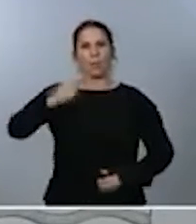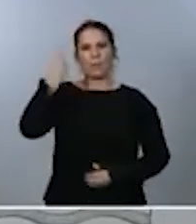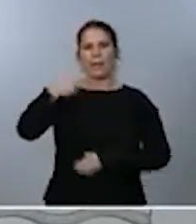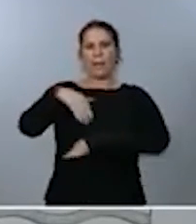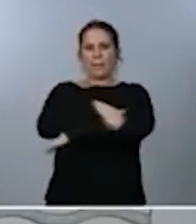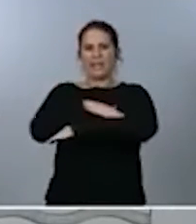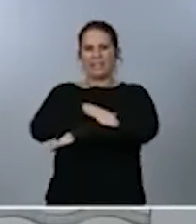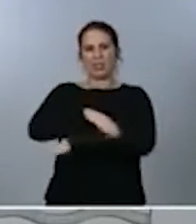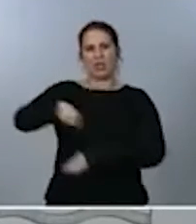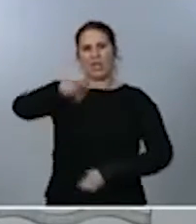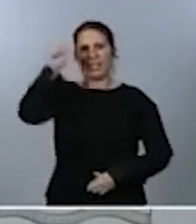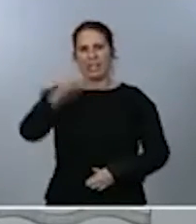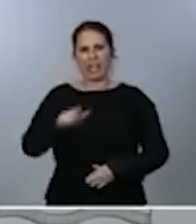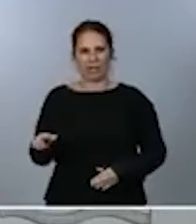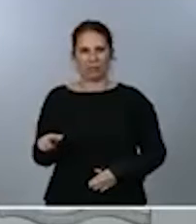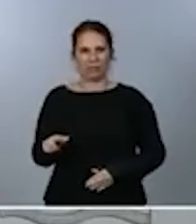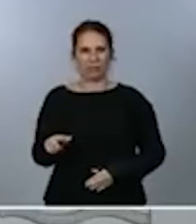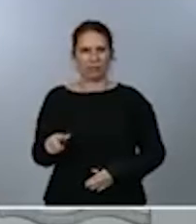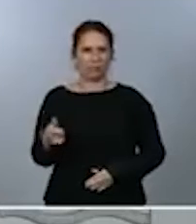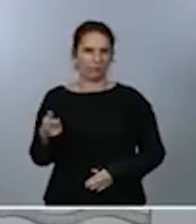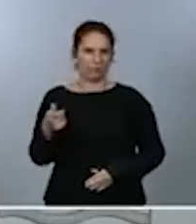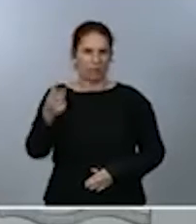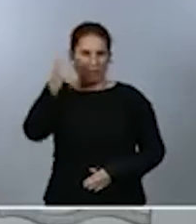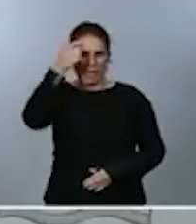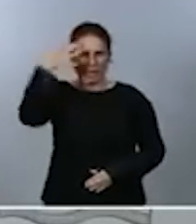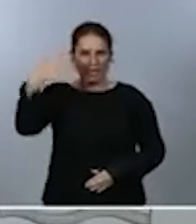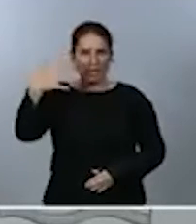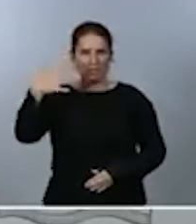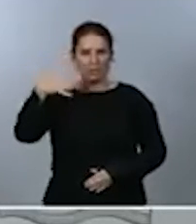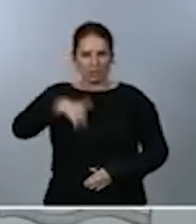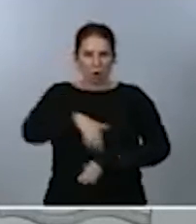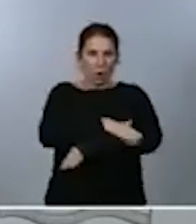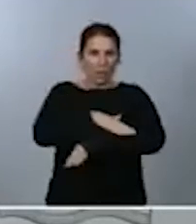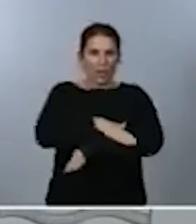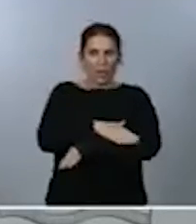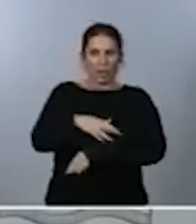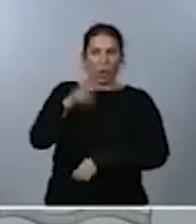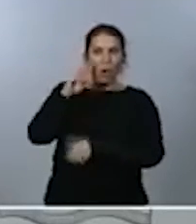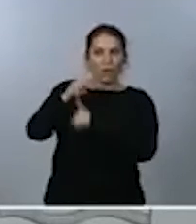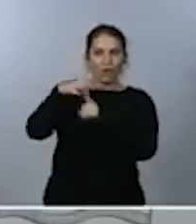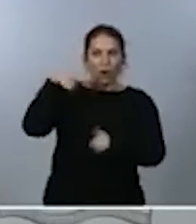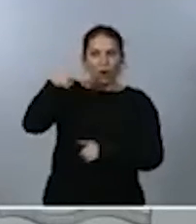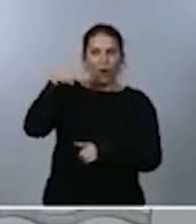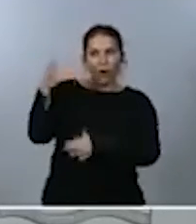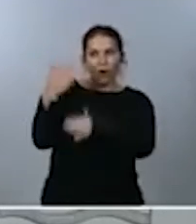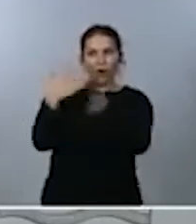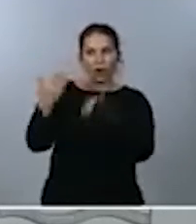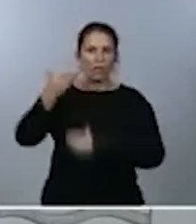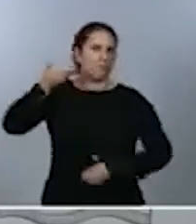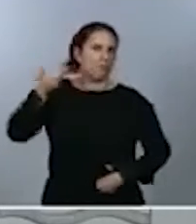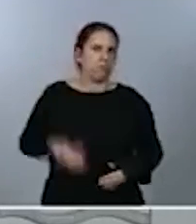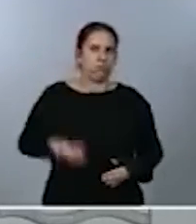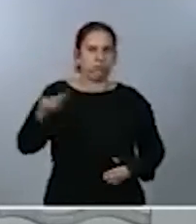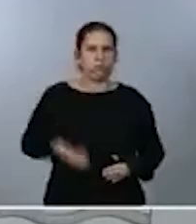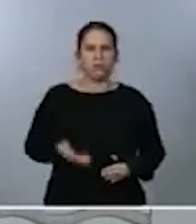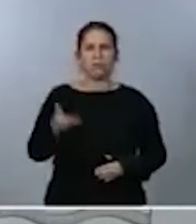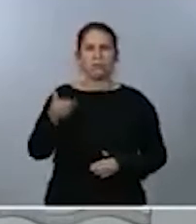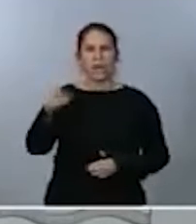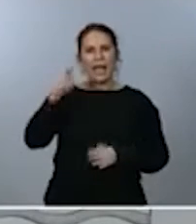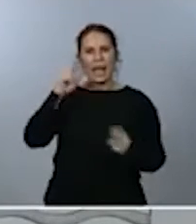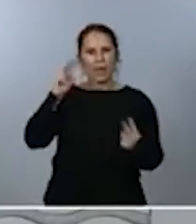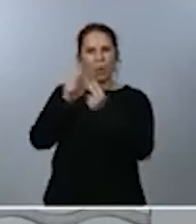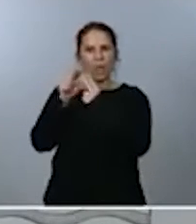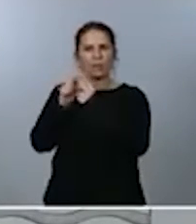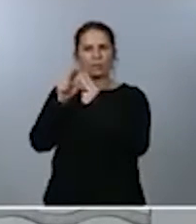y podrán imaginar la importancia que concede este Gobierno a este foro, un espacio de encuentro que lleva perdurando más de dos